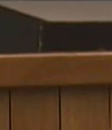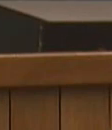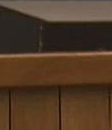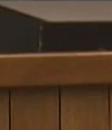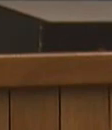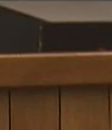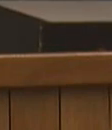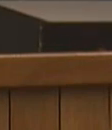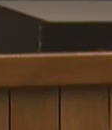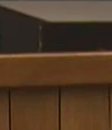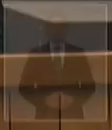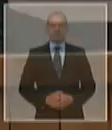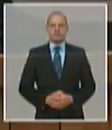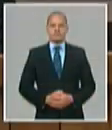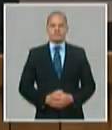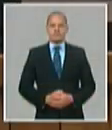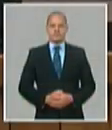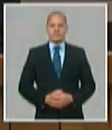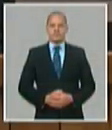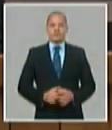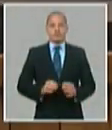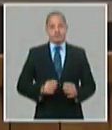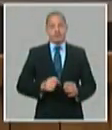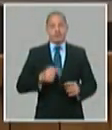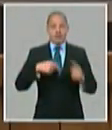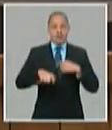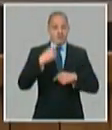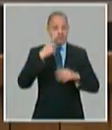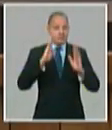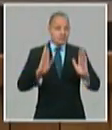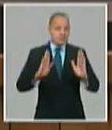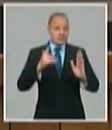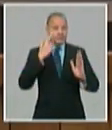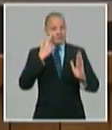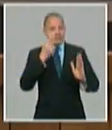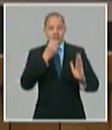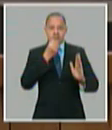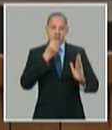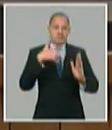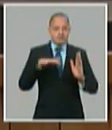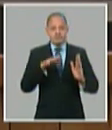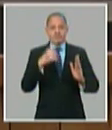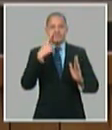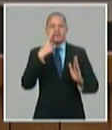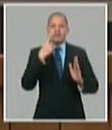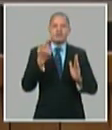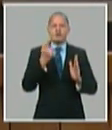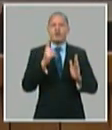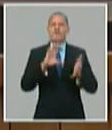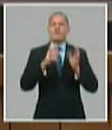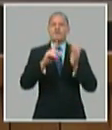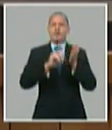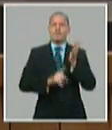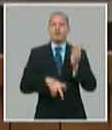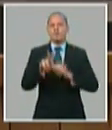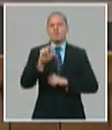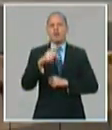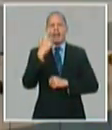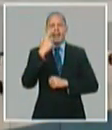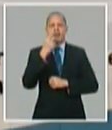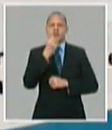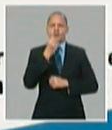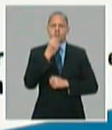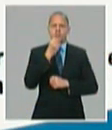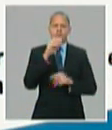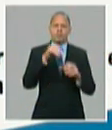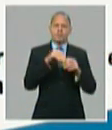y estamos previendo alcanzar el próximo año una participación de las fuentes renovables de energía en la matriz total de